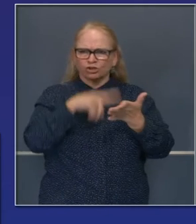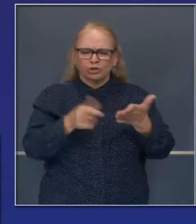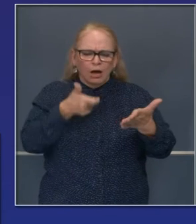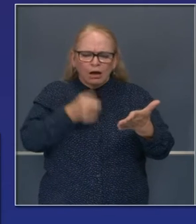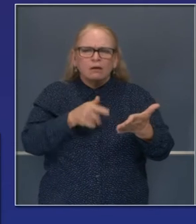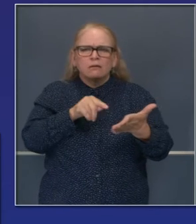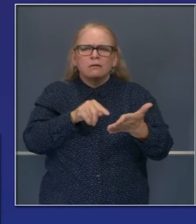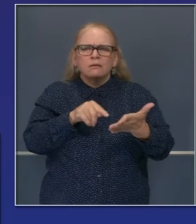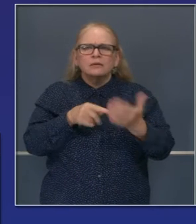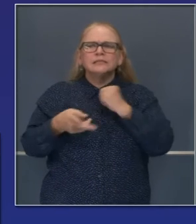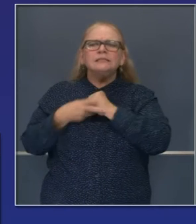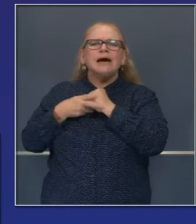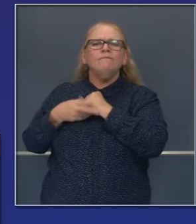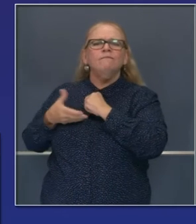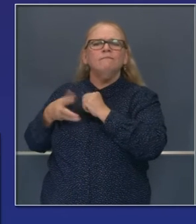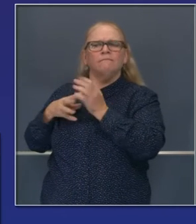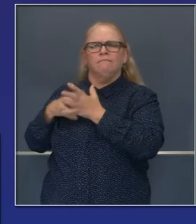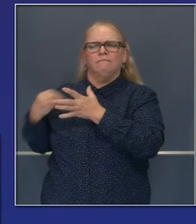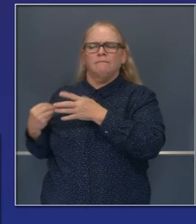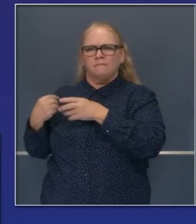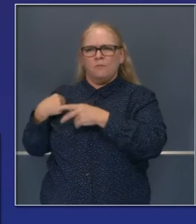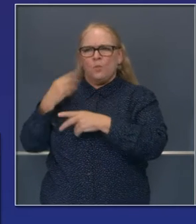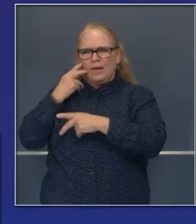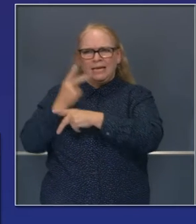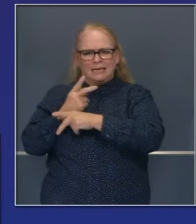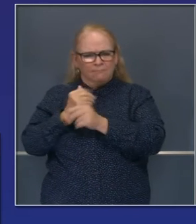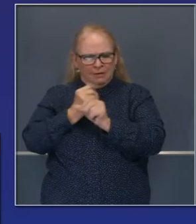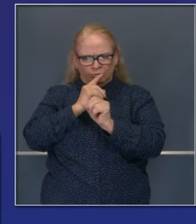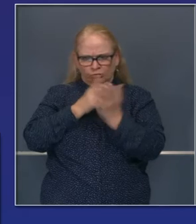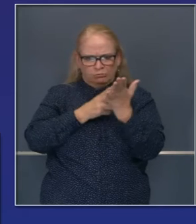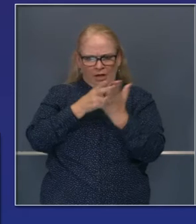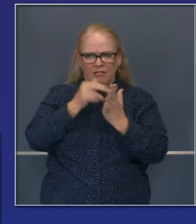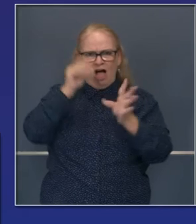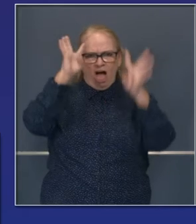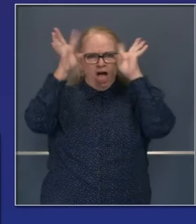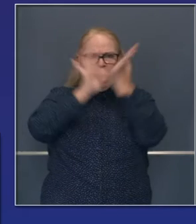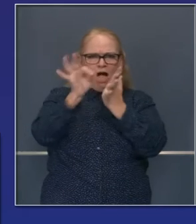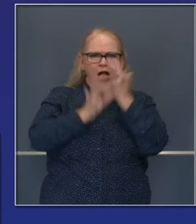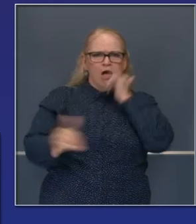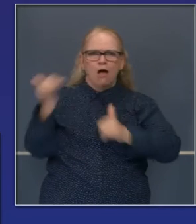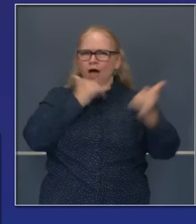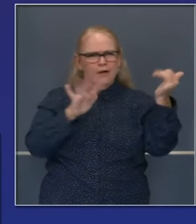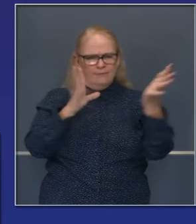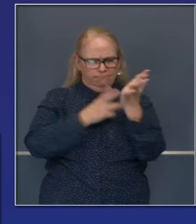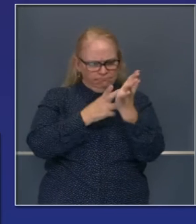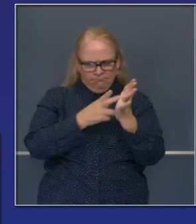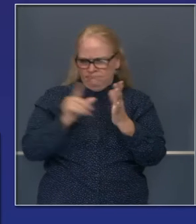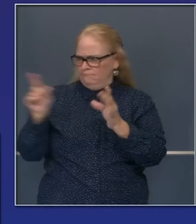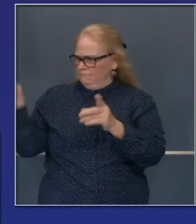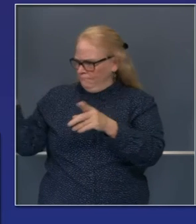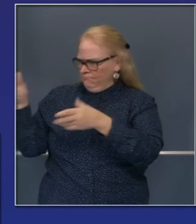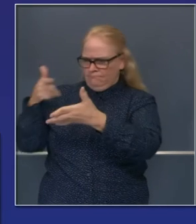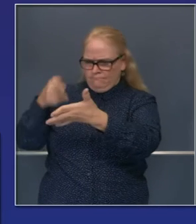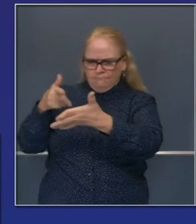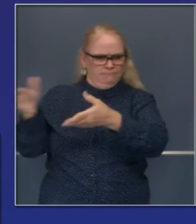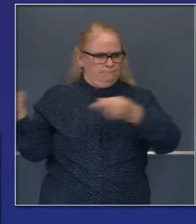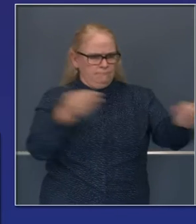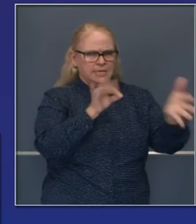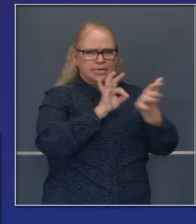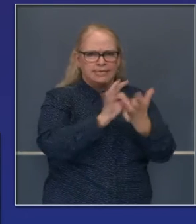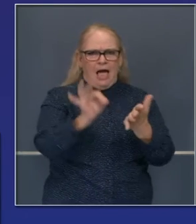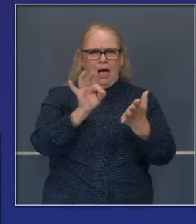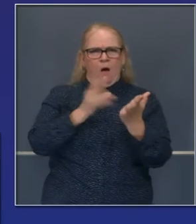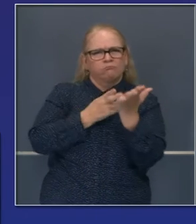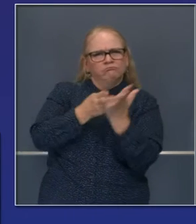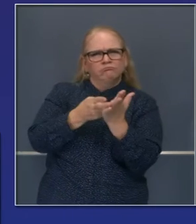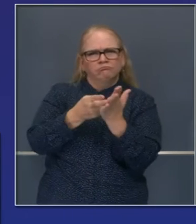de que mantenemos seguros la integridad de nuestro sistema de elecciones en California. Les necesitamos que vayan al sitio web del secretario